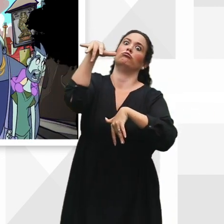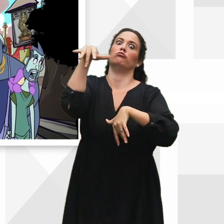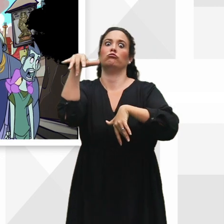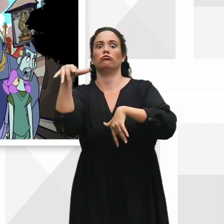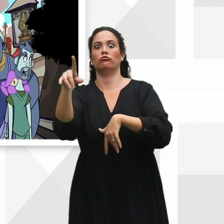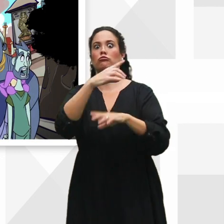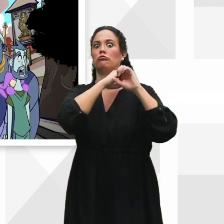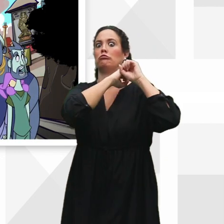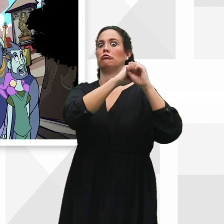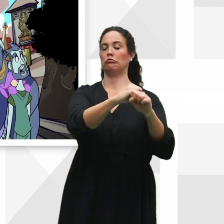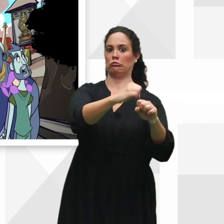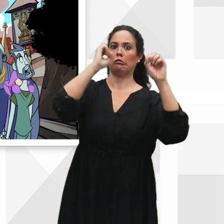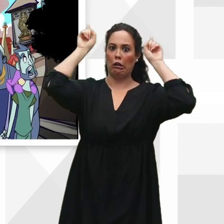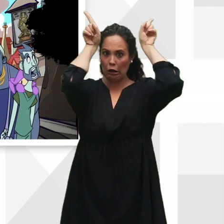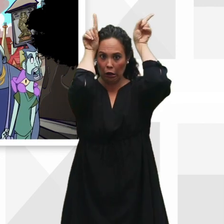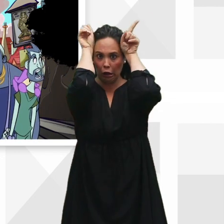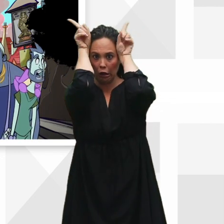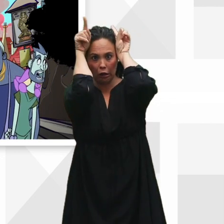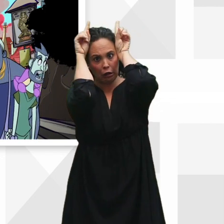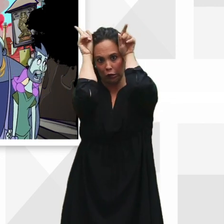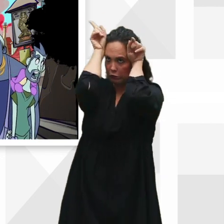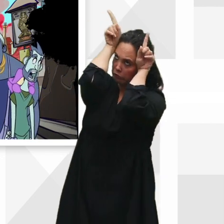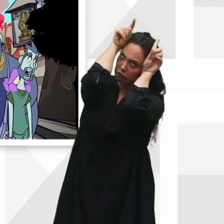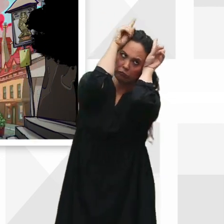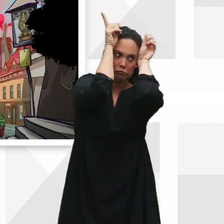criaturas que ahora les dominaban completamente.